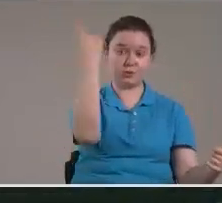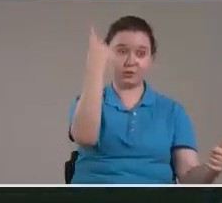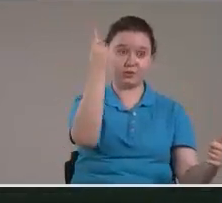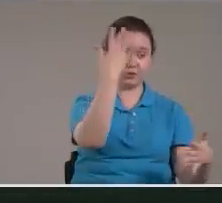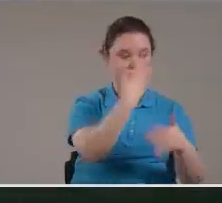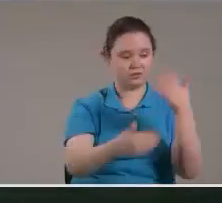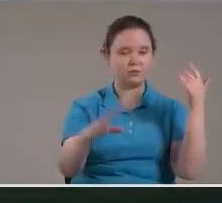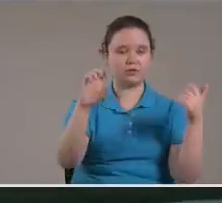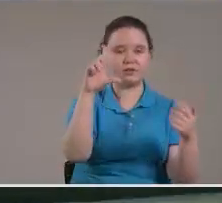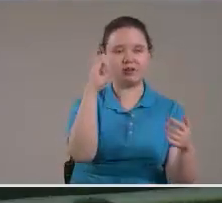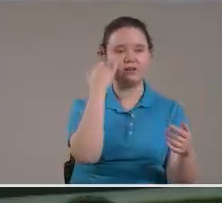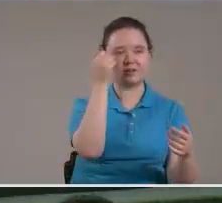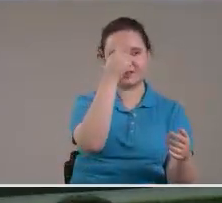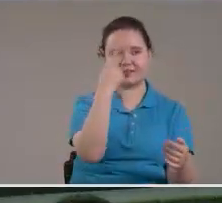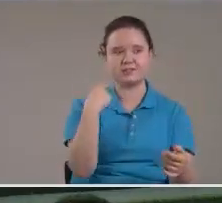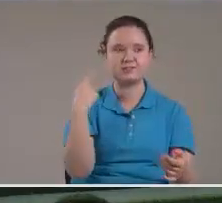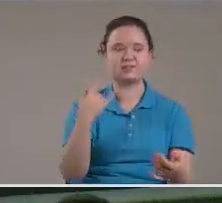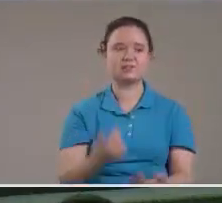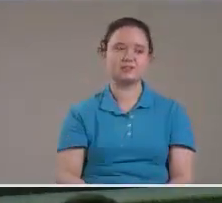Se lo llevó ¿Qué pasa?